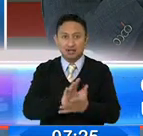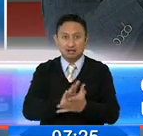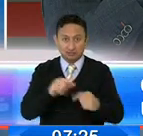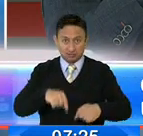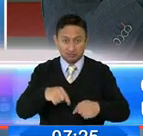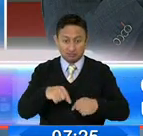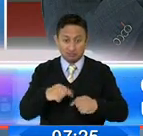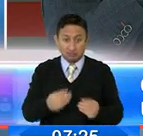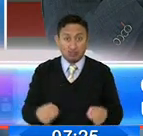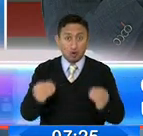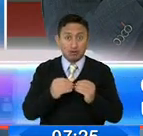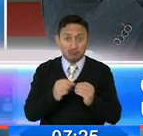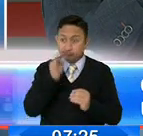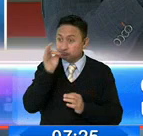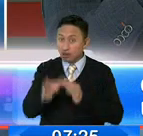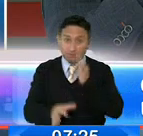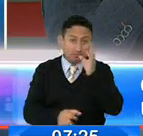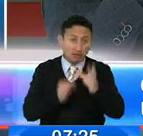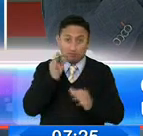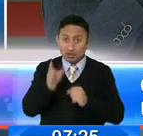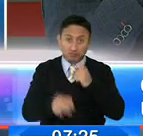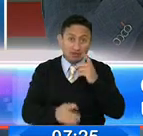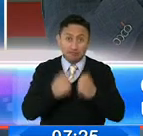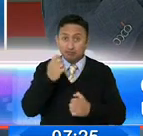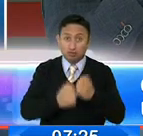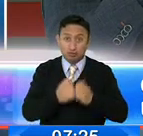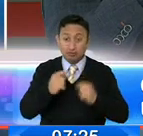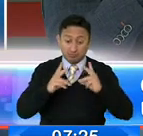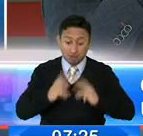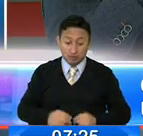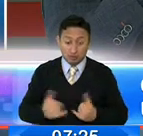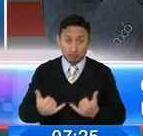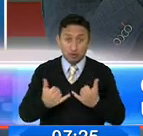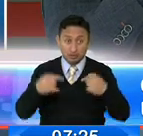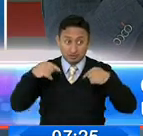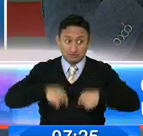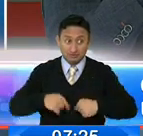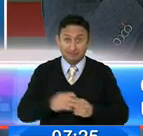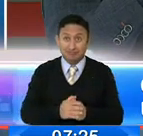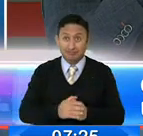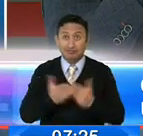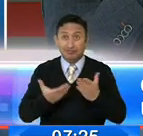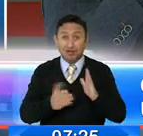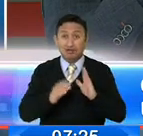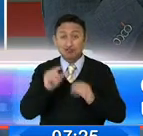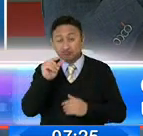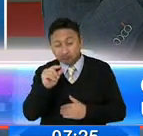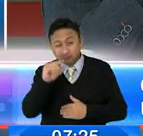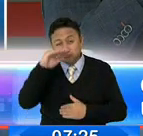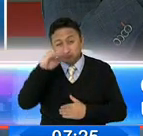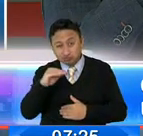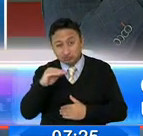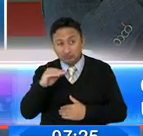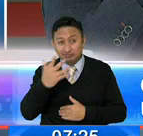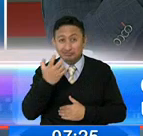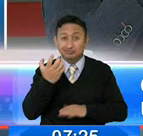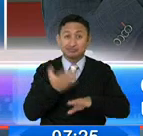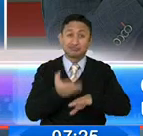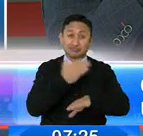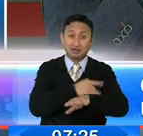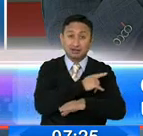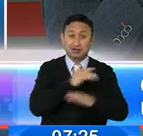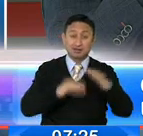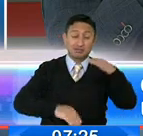a tener todo el problema de salud. Ahora estamos un poquito más liberados de lo que estuvimos hace 15 días,